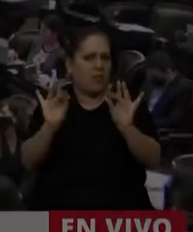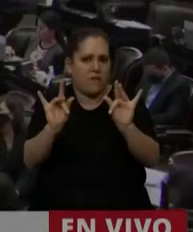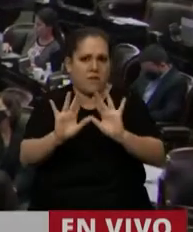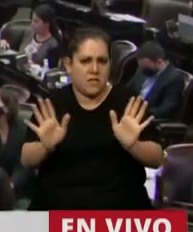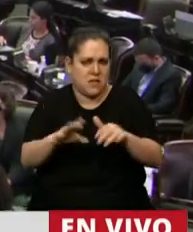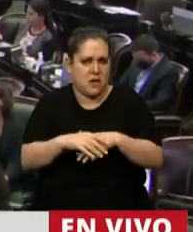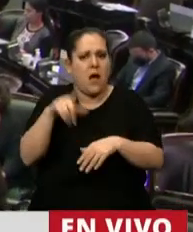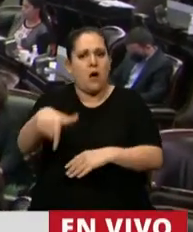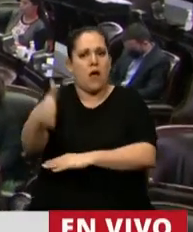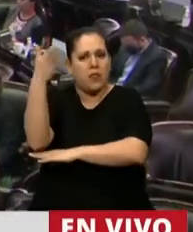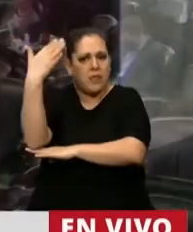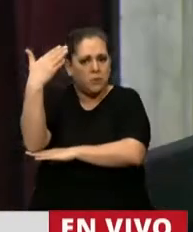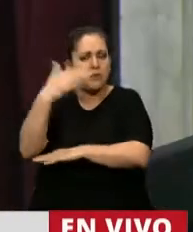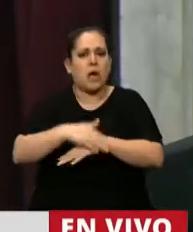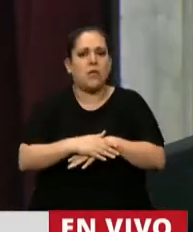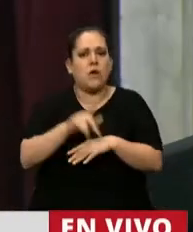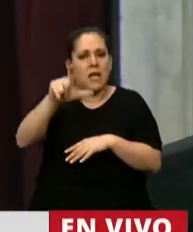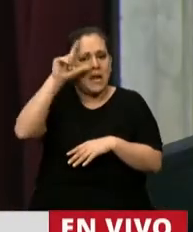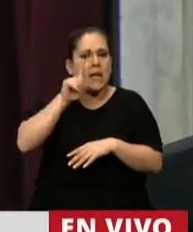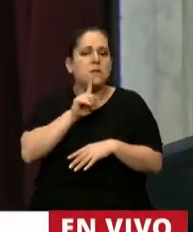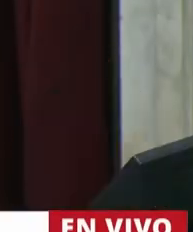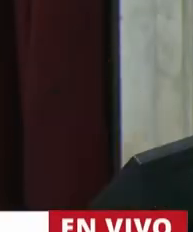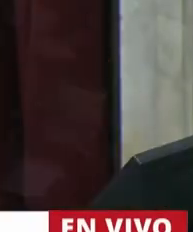Está en uso de la palabra el diputado Mario Leito.